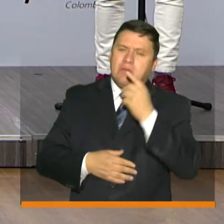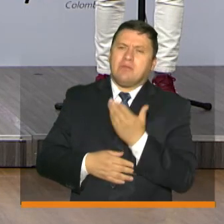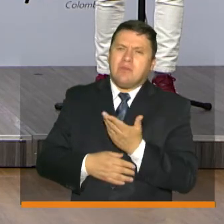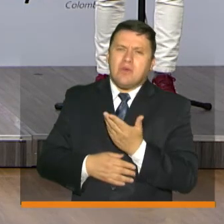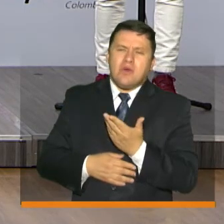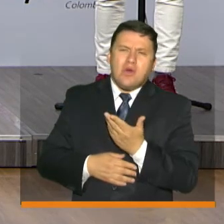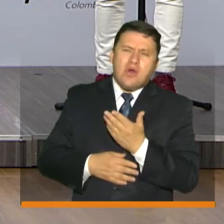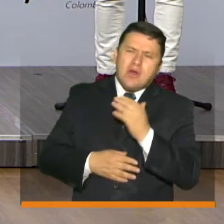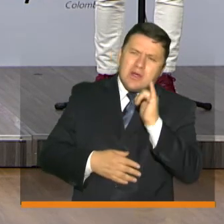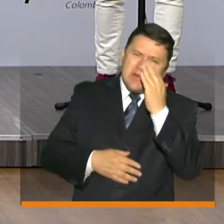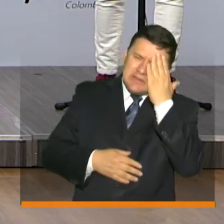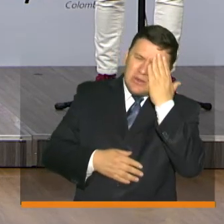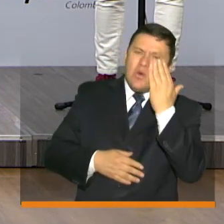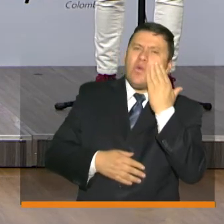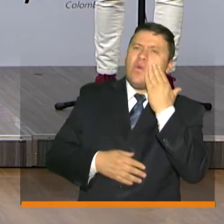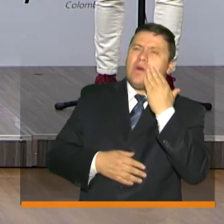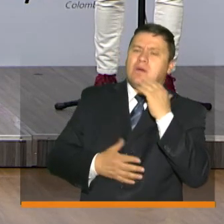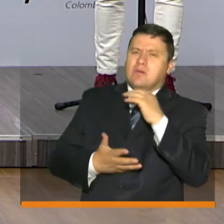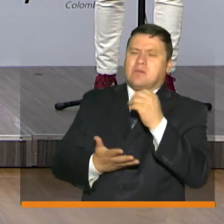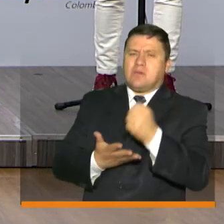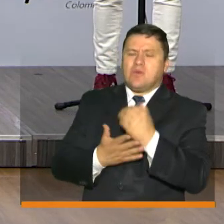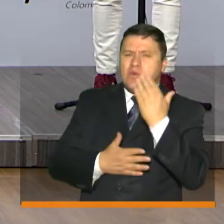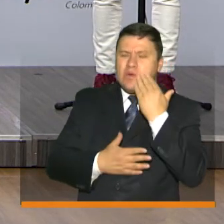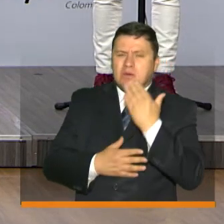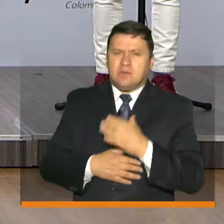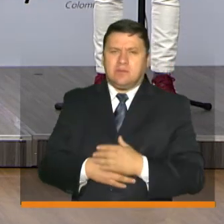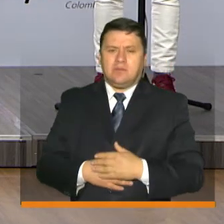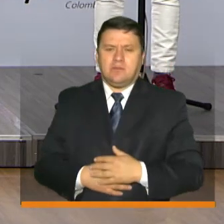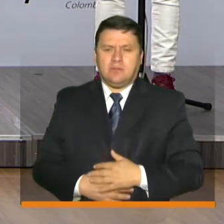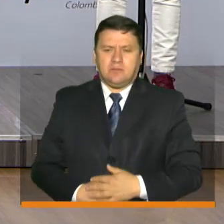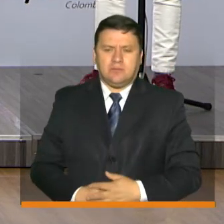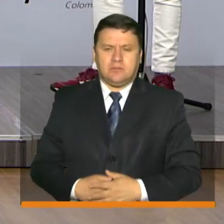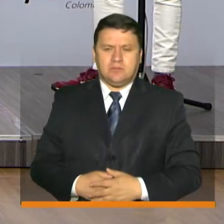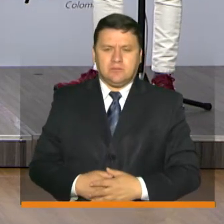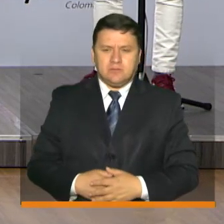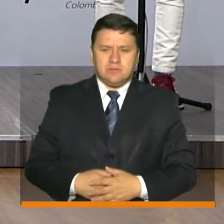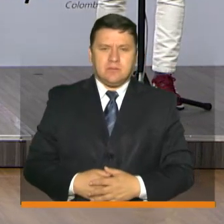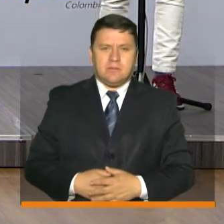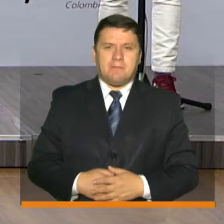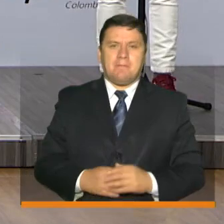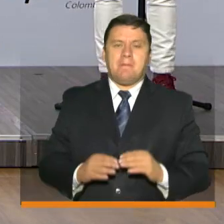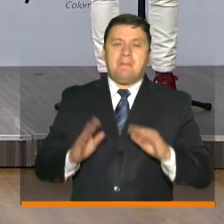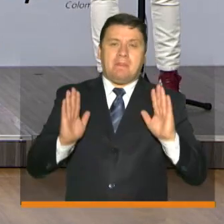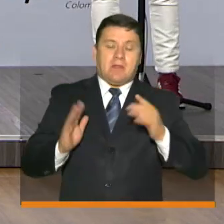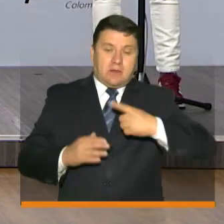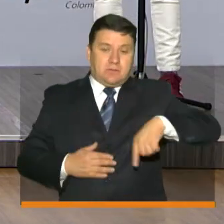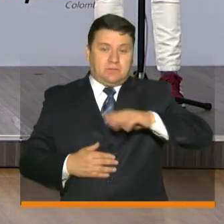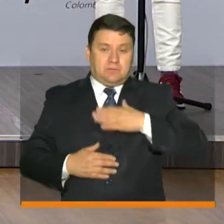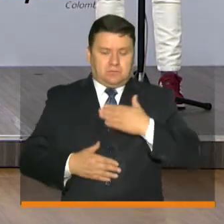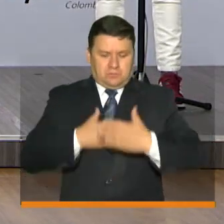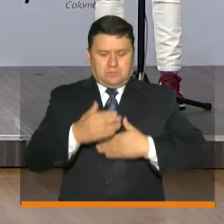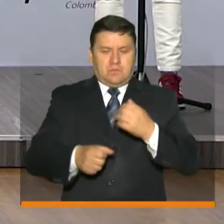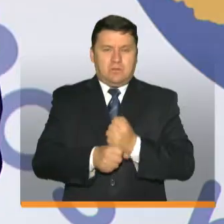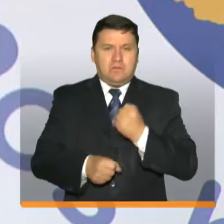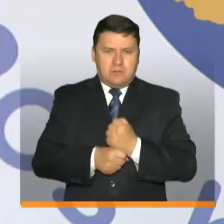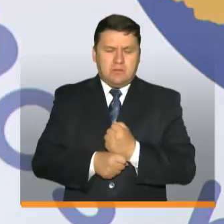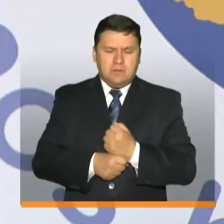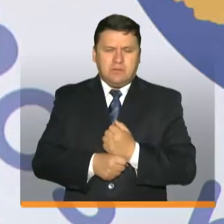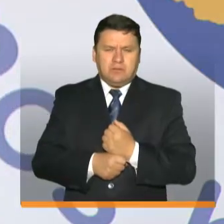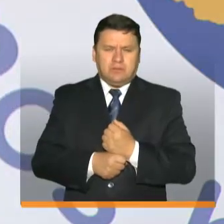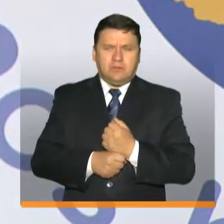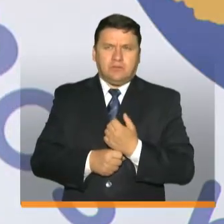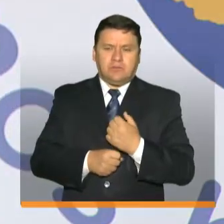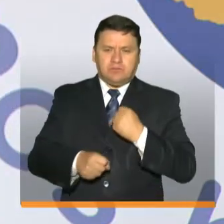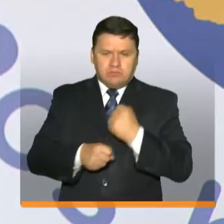¿cómo pueden saber cuándo llegarán estas ayudas específicamente? Bueno nosotros hemos venido trabajando de